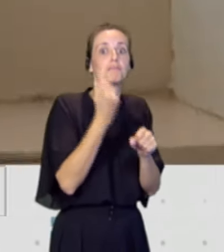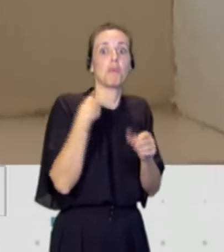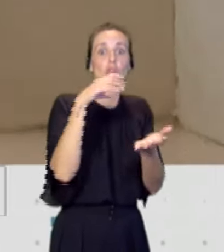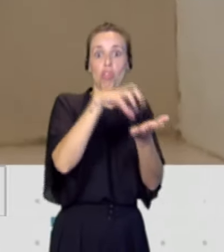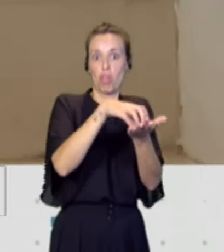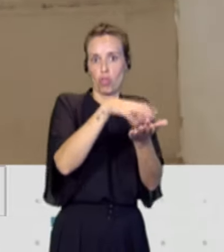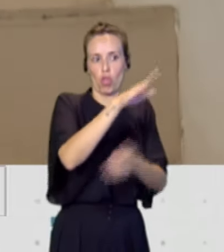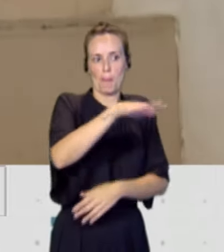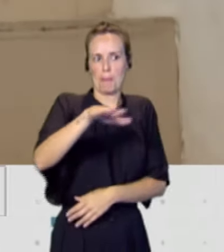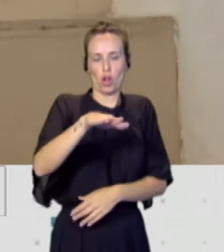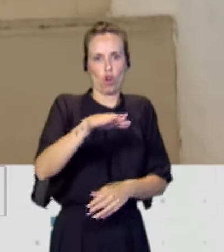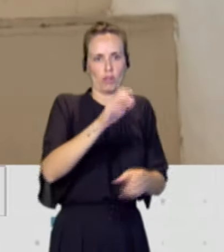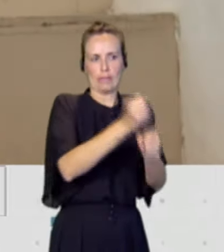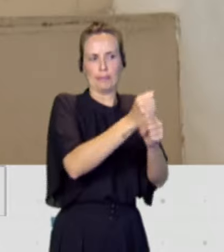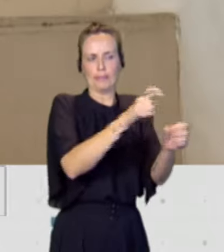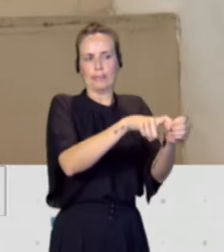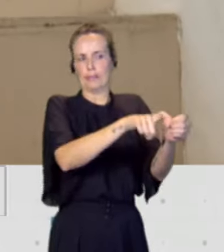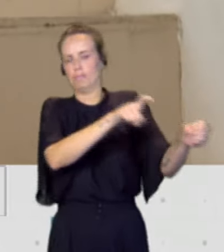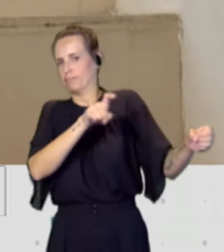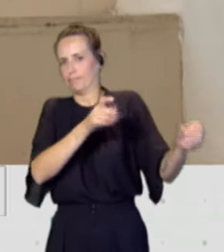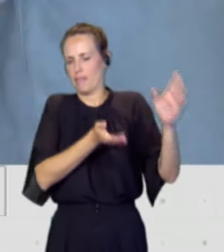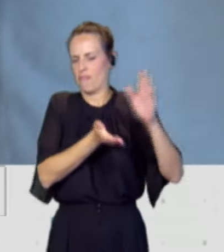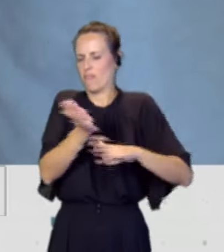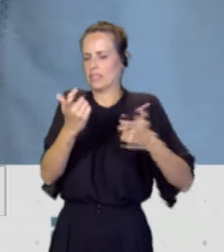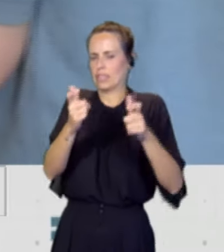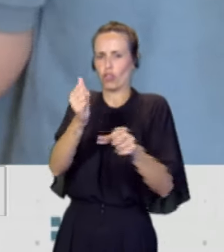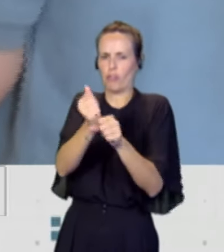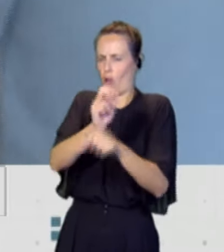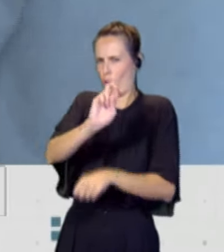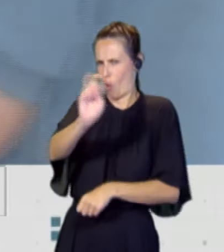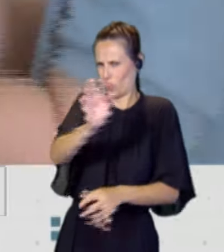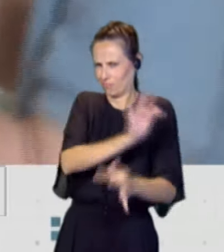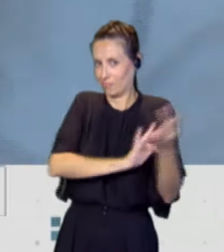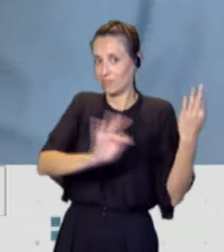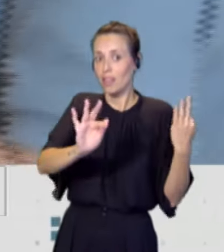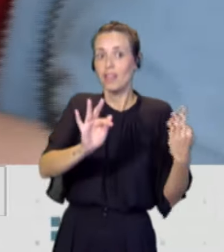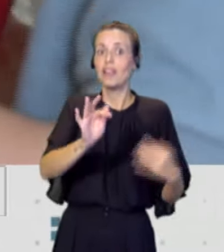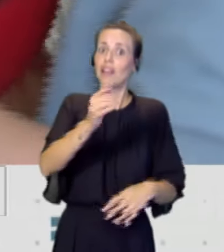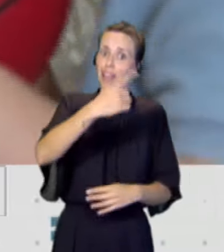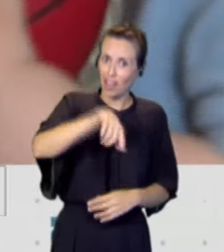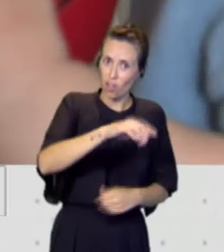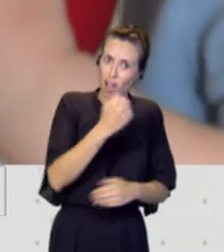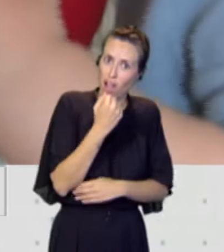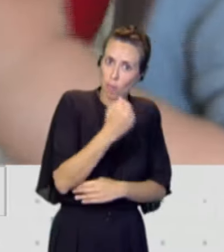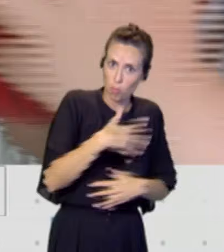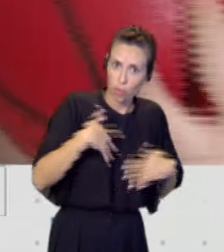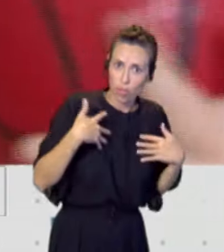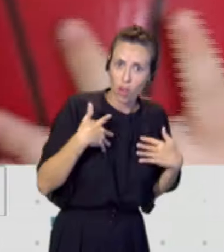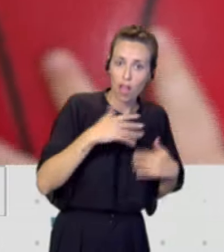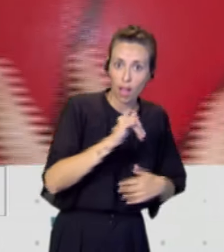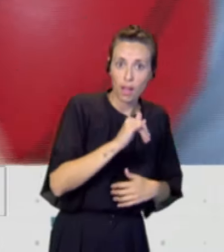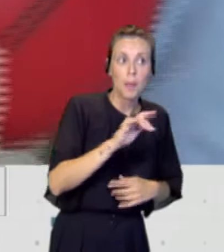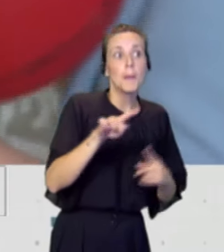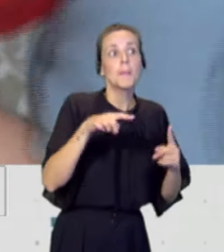menores y decidiendo ir a otra línea de trabajo, reciben apoyo emocional y si acusan problemas